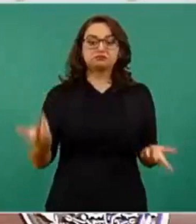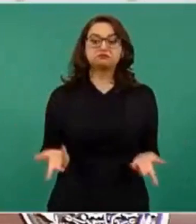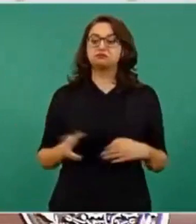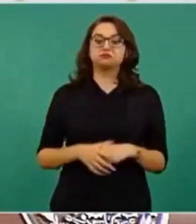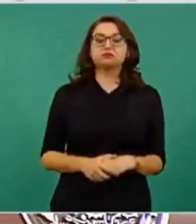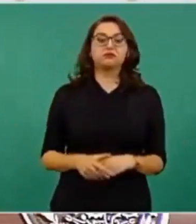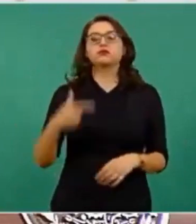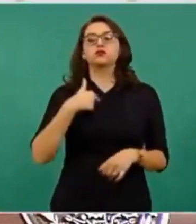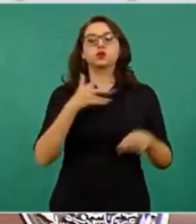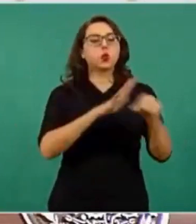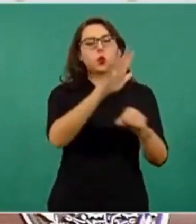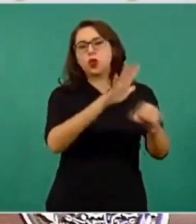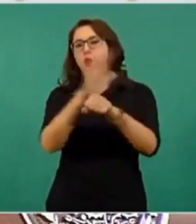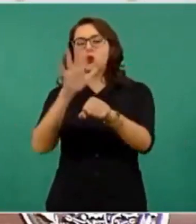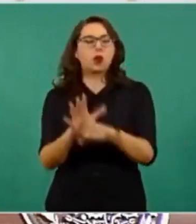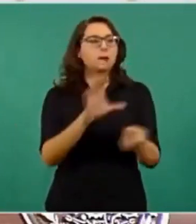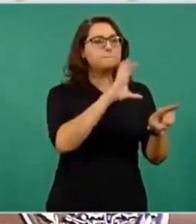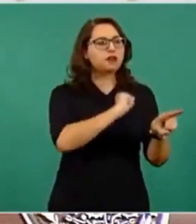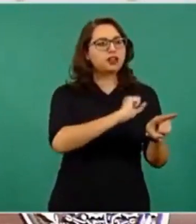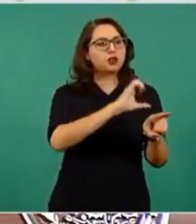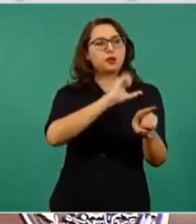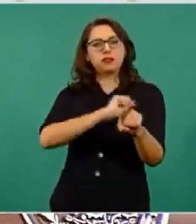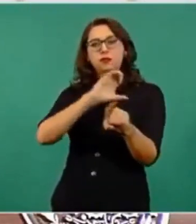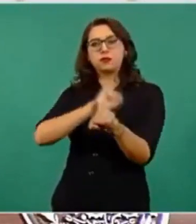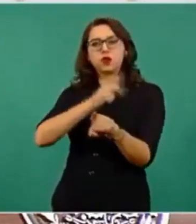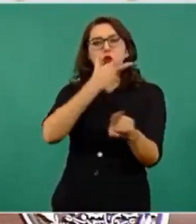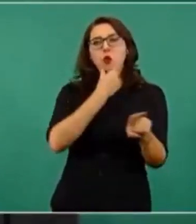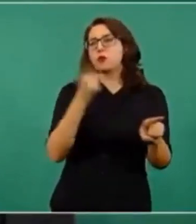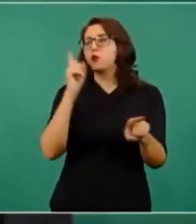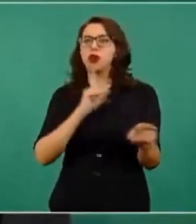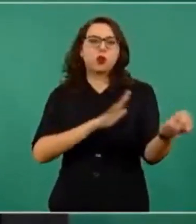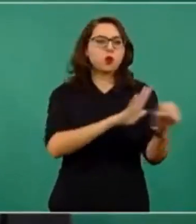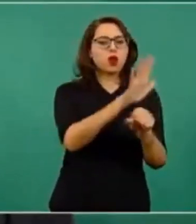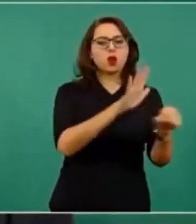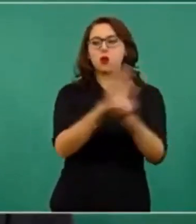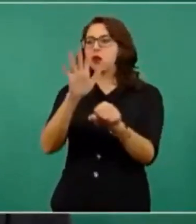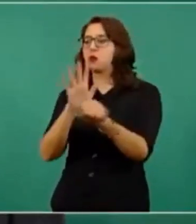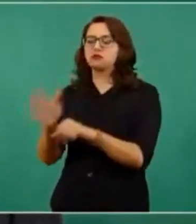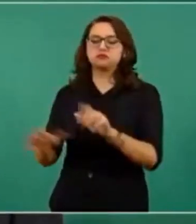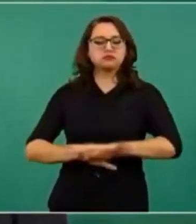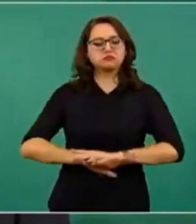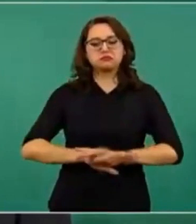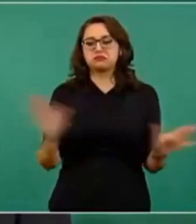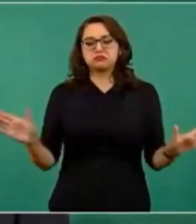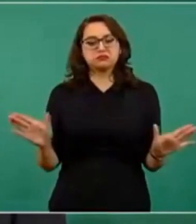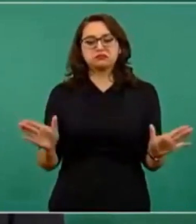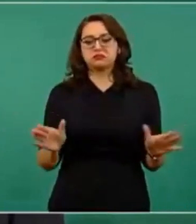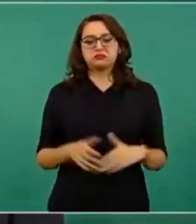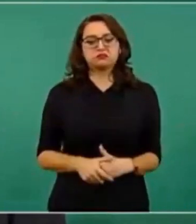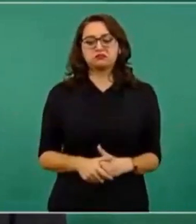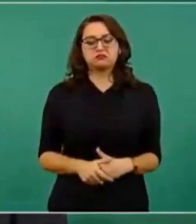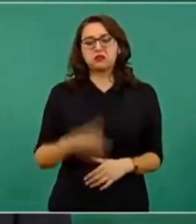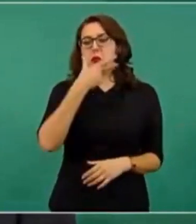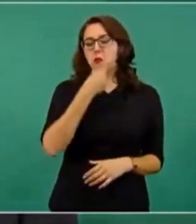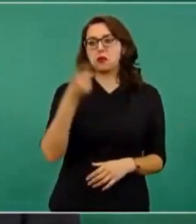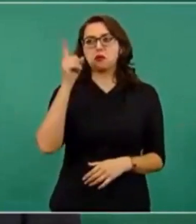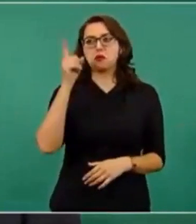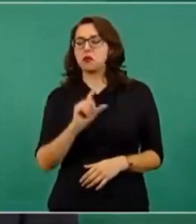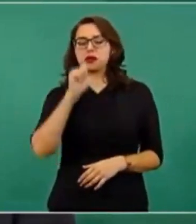ningún preferido a ninguna preferida, hablando en términos